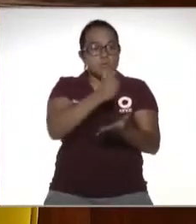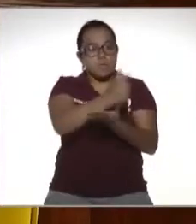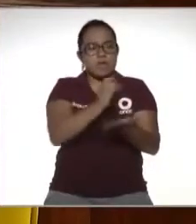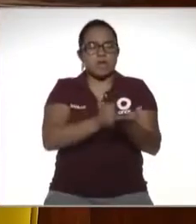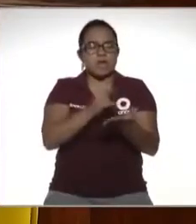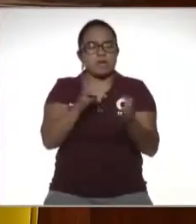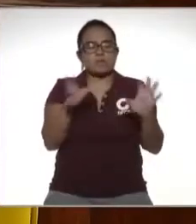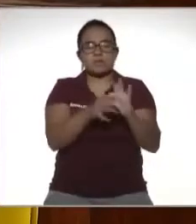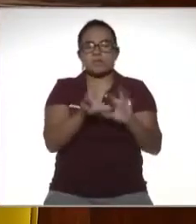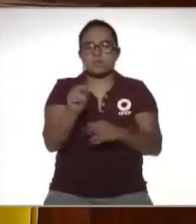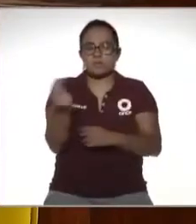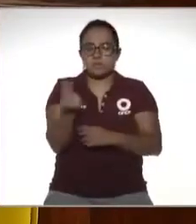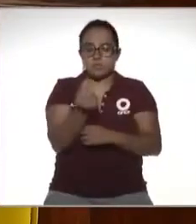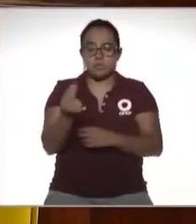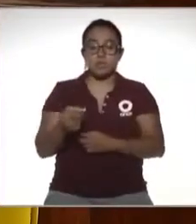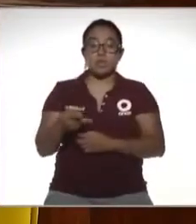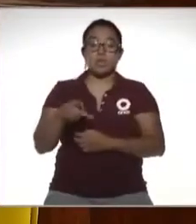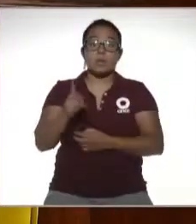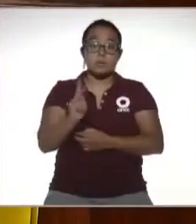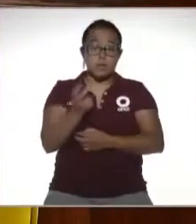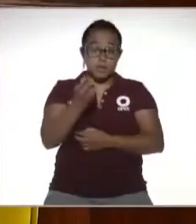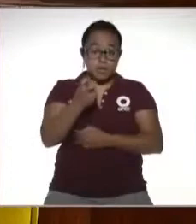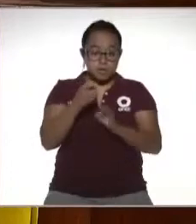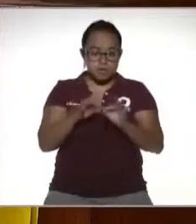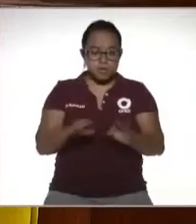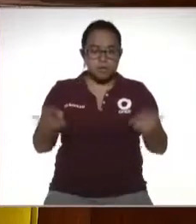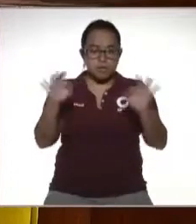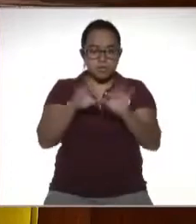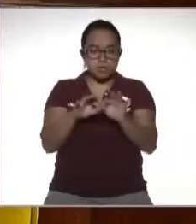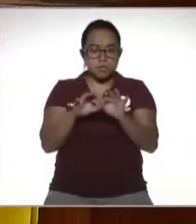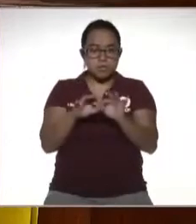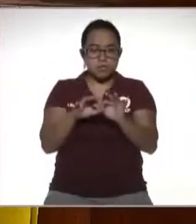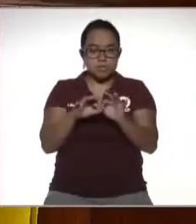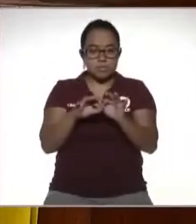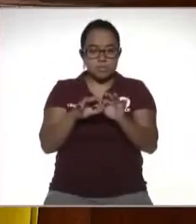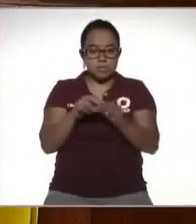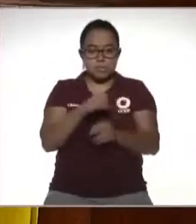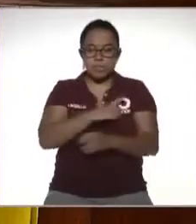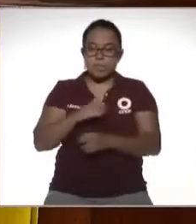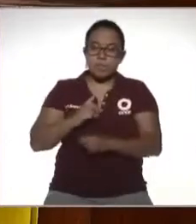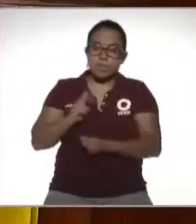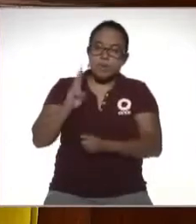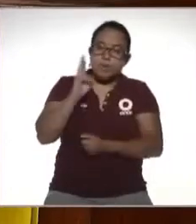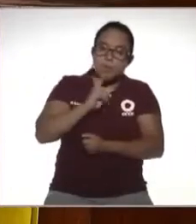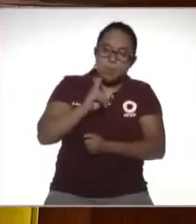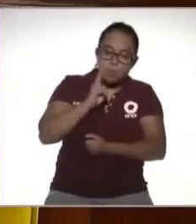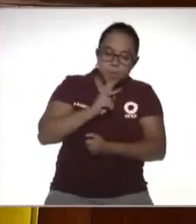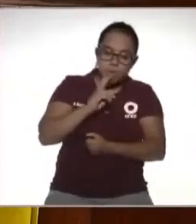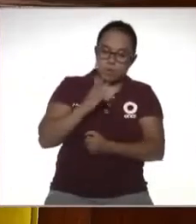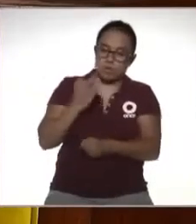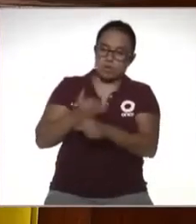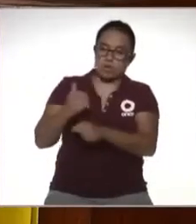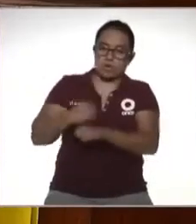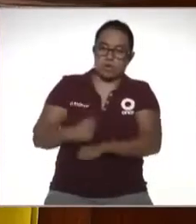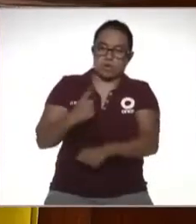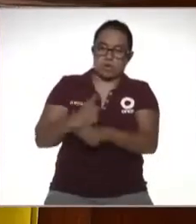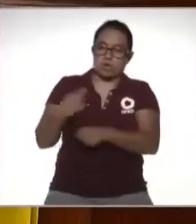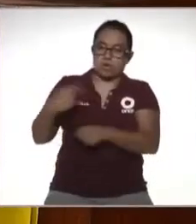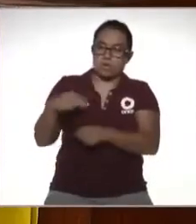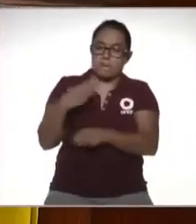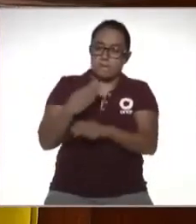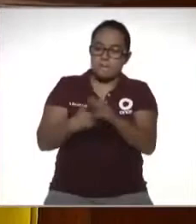impuesto pero aquí es donde se vuelve muy importante tener las evidencias lo que hoy día la autoridad ha llamado la